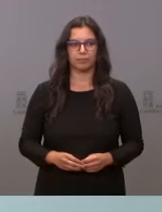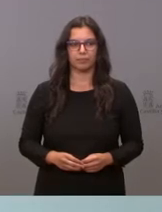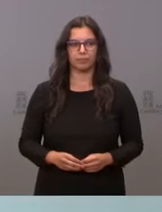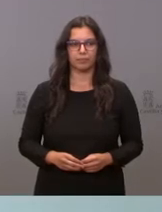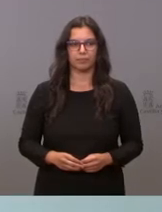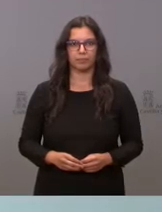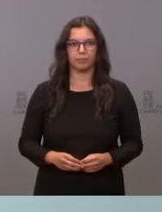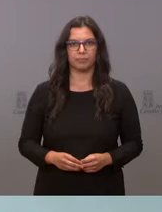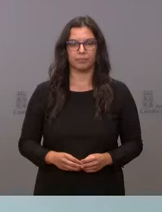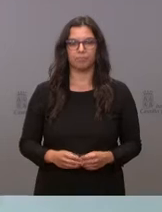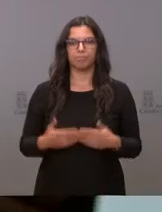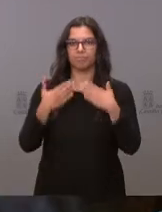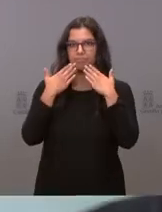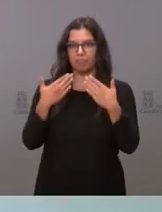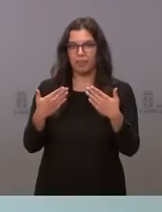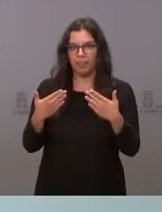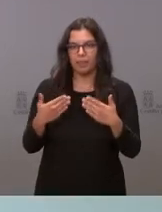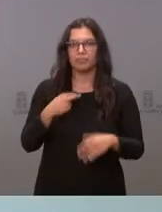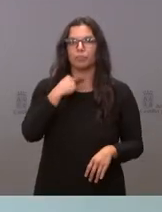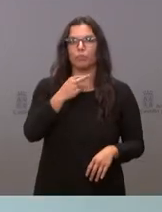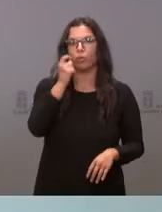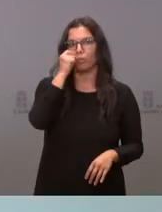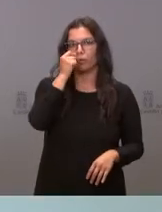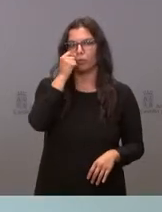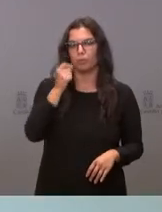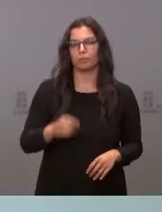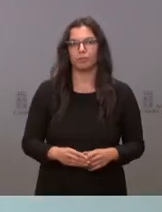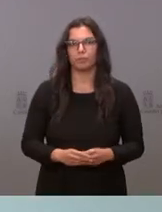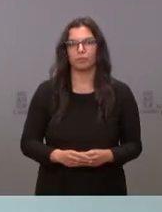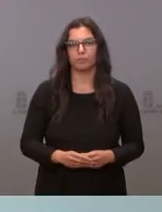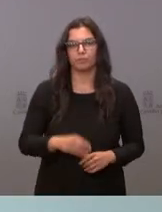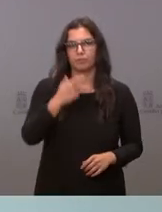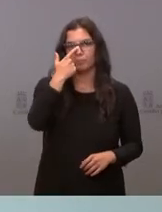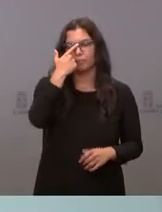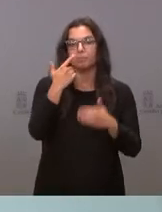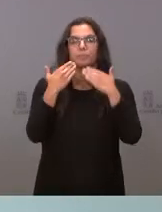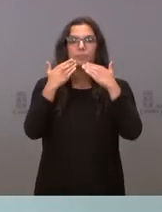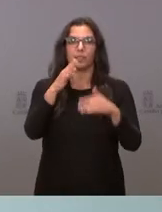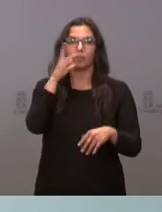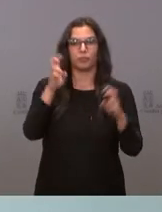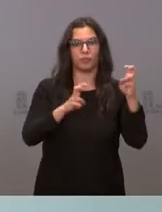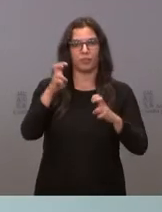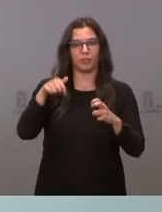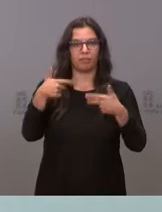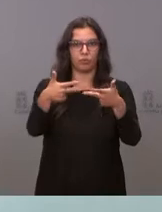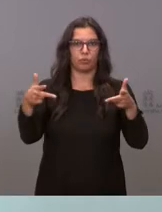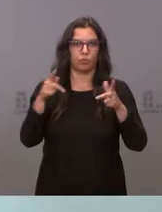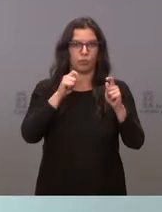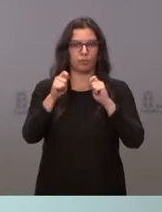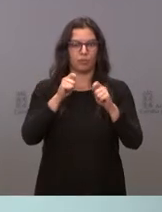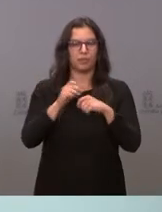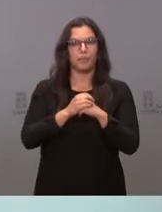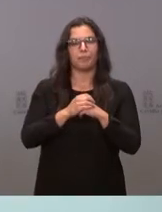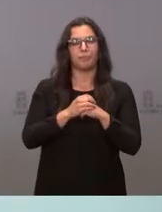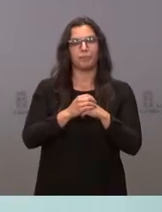Muchas gracias y gracias por asistir a esta rueda de prensa. Antes de